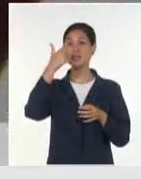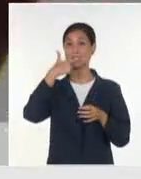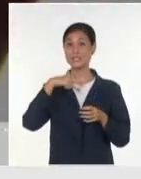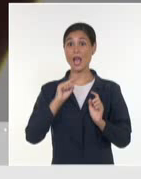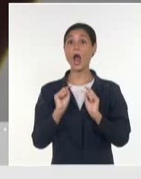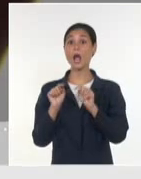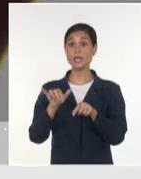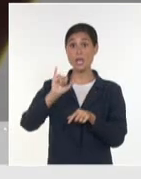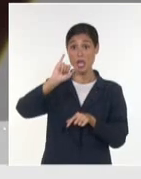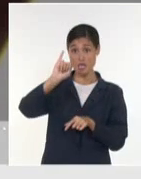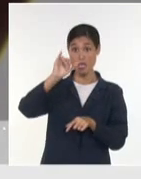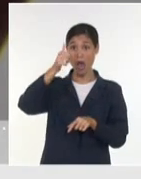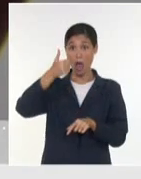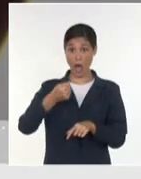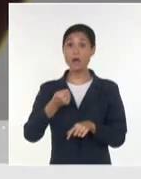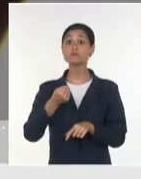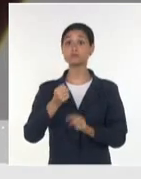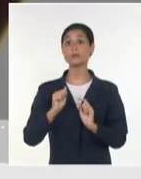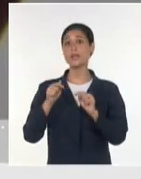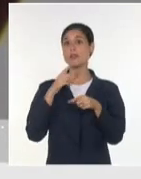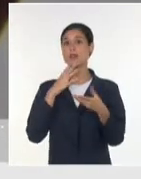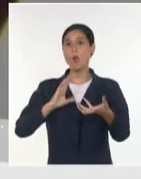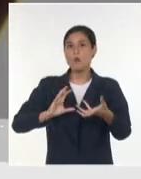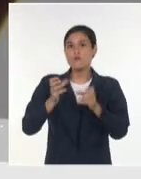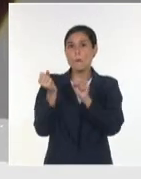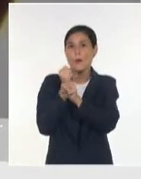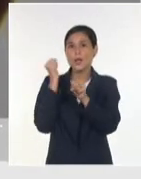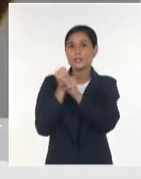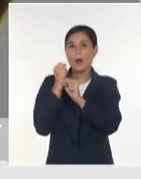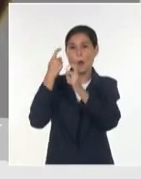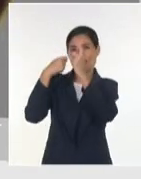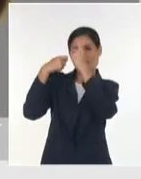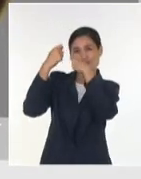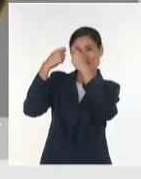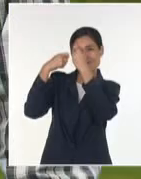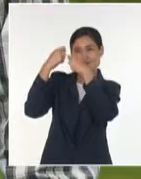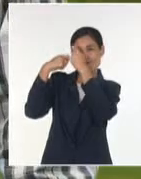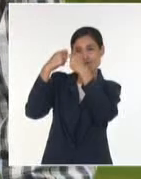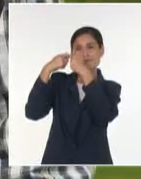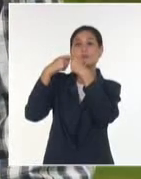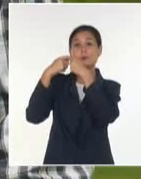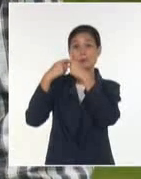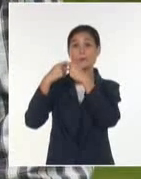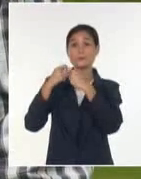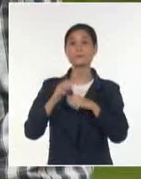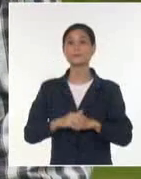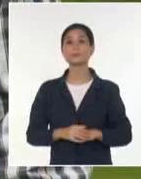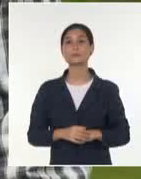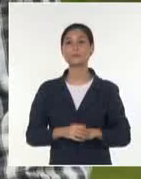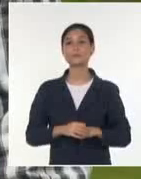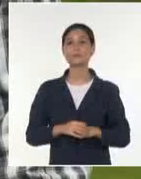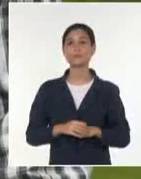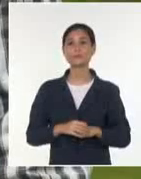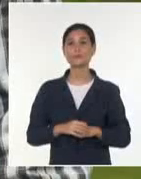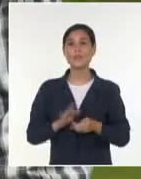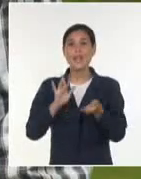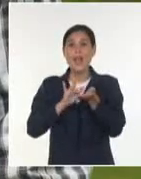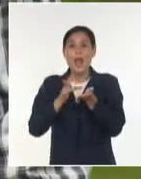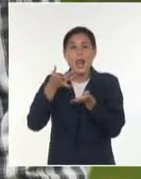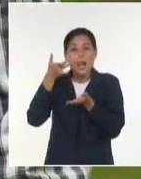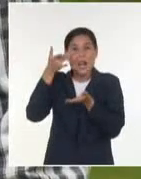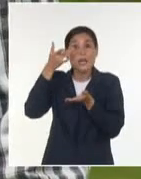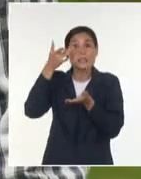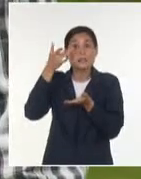características del lente intraocular utilizado en cirugías de catarata. Este lente tiene que tener una potencia